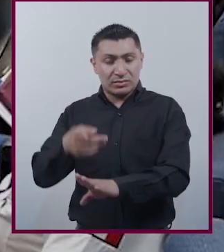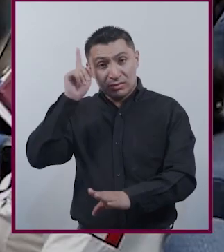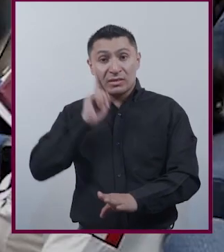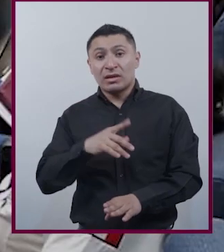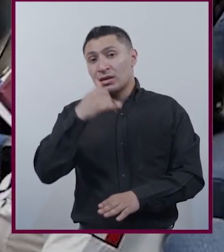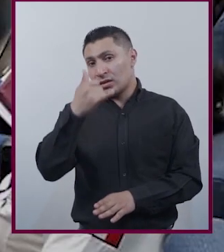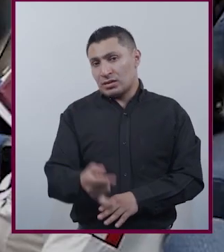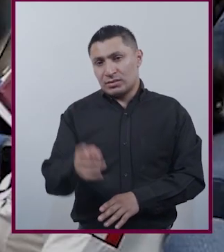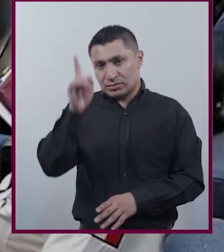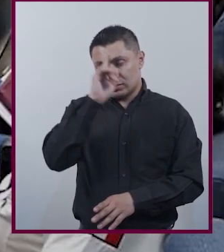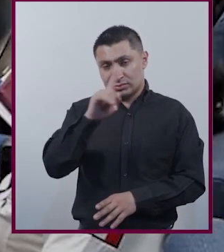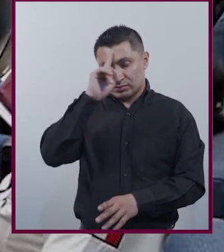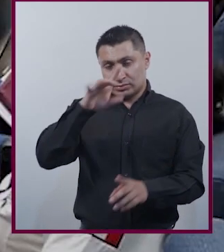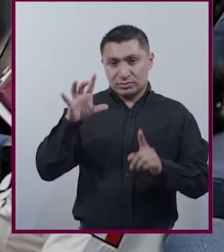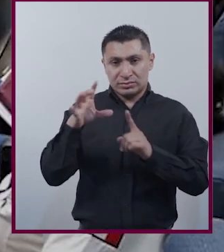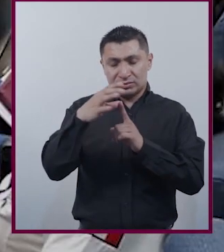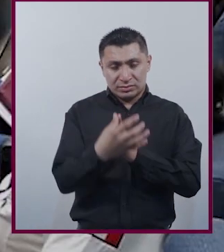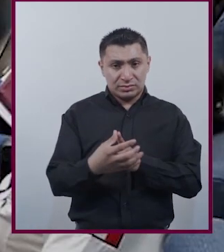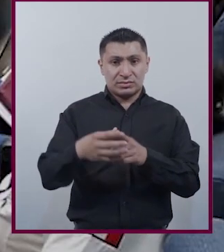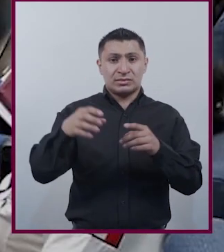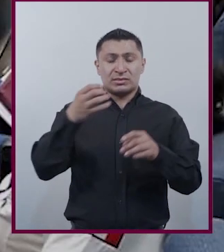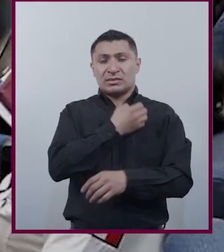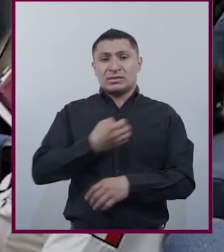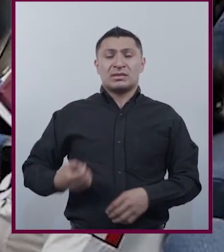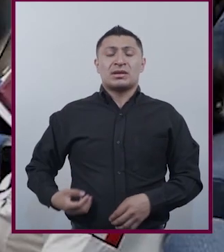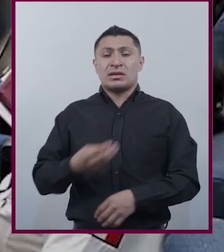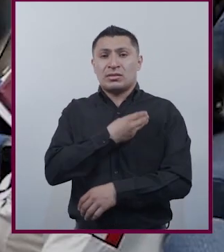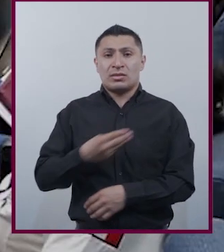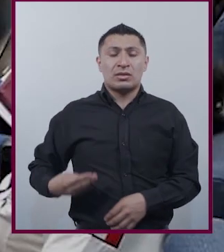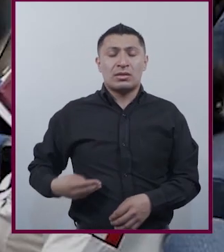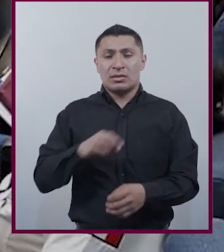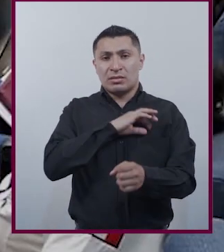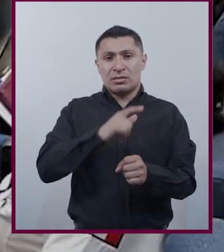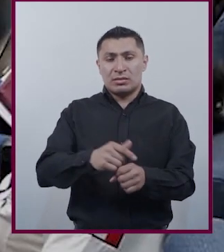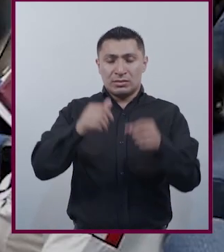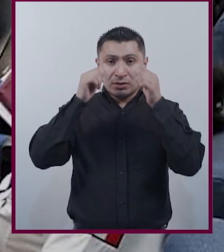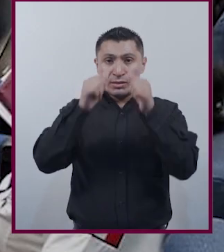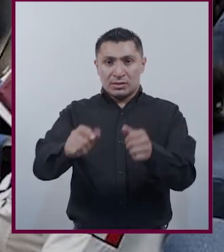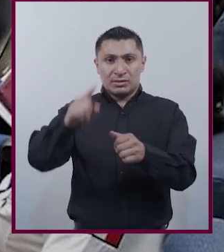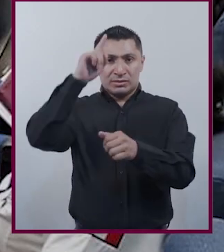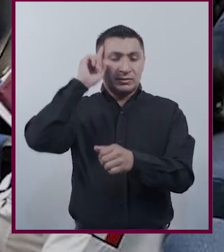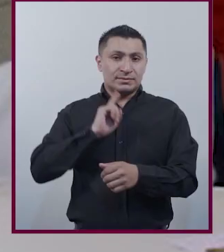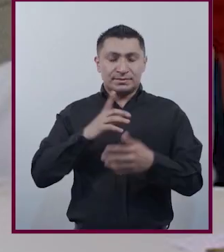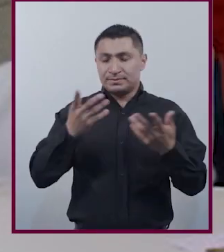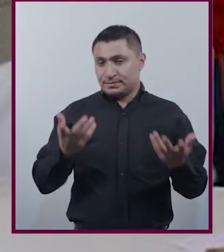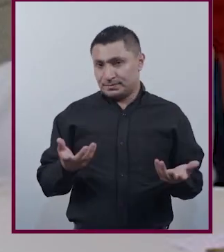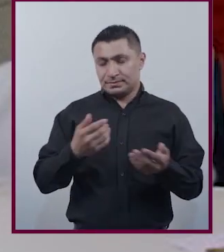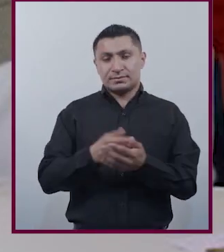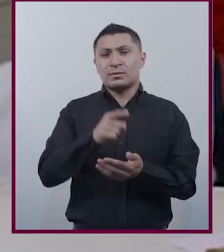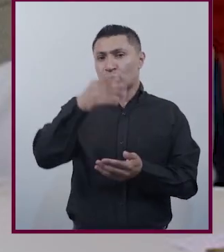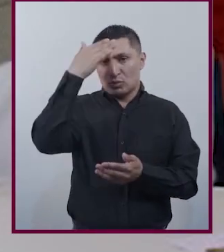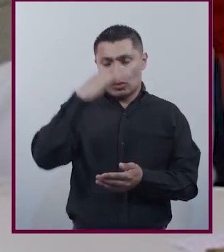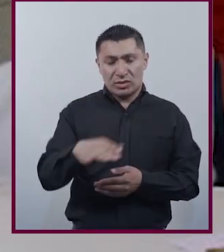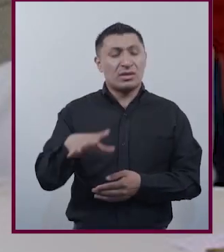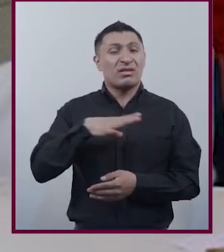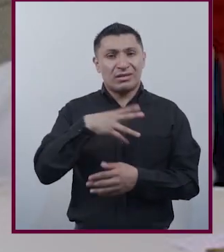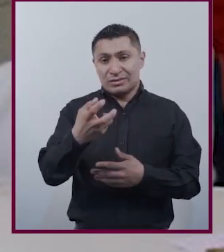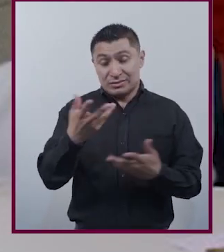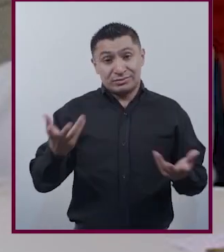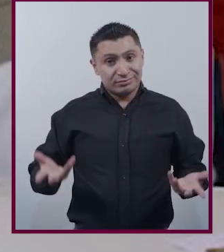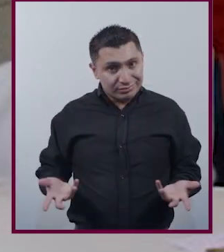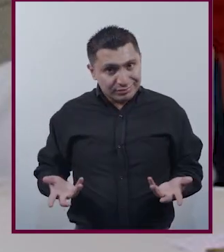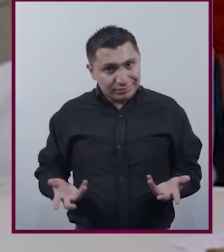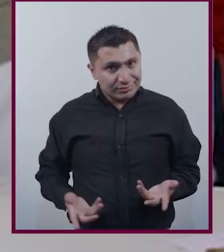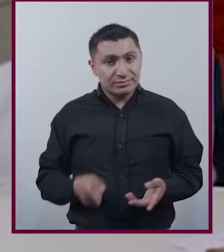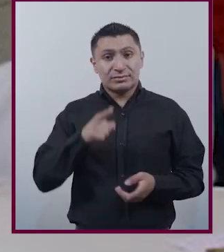Y los Consejos Estatales Y Municipales Especializados En Atención a las Mujeres ¿Tú sabías de su existencia?